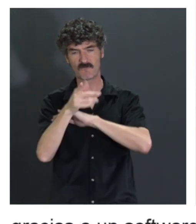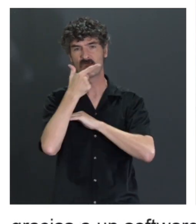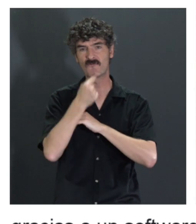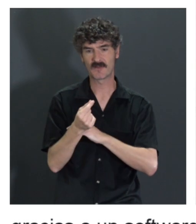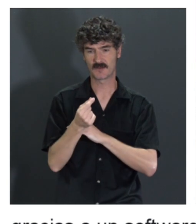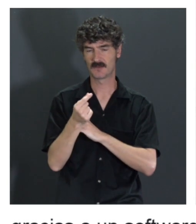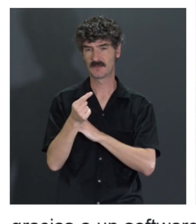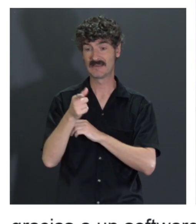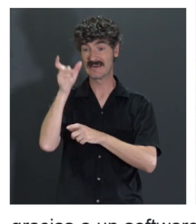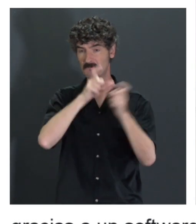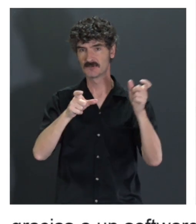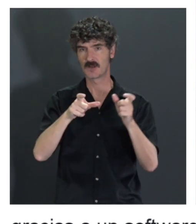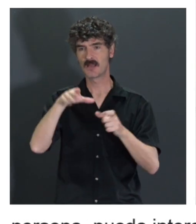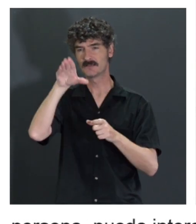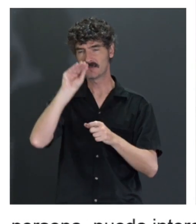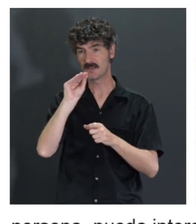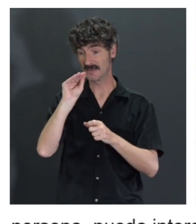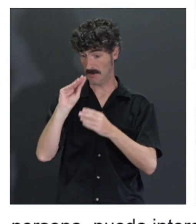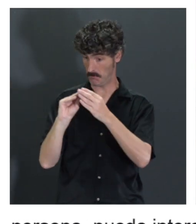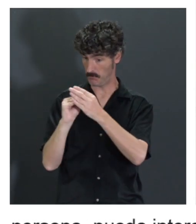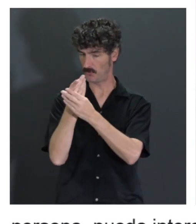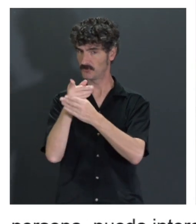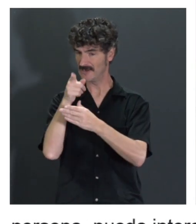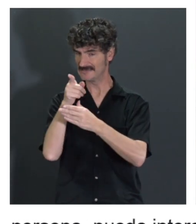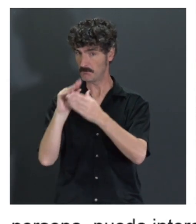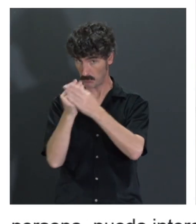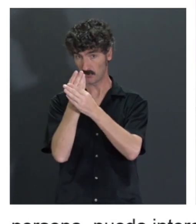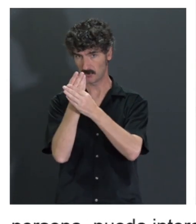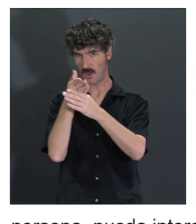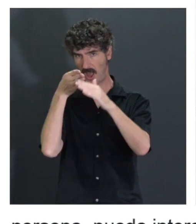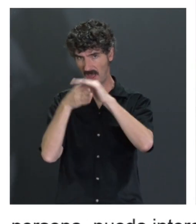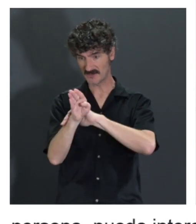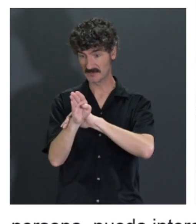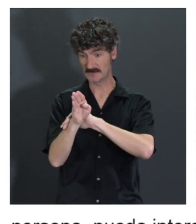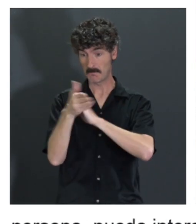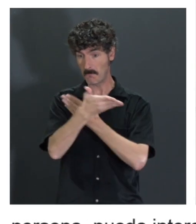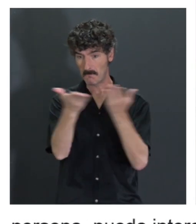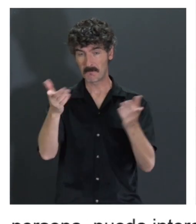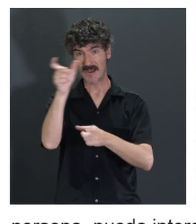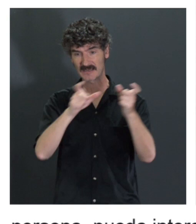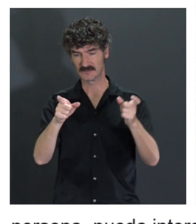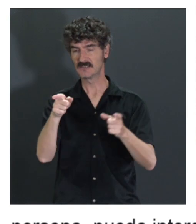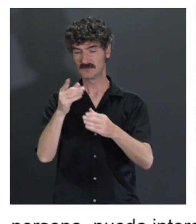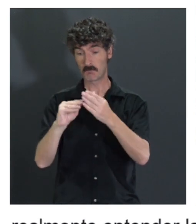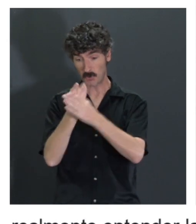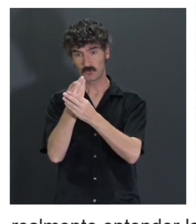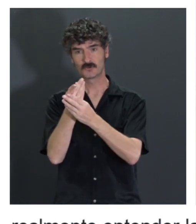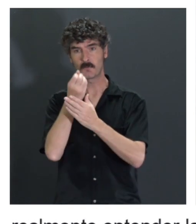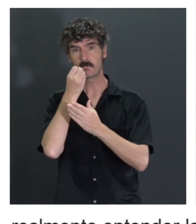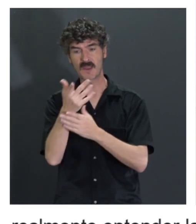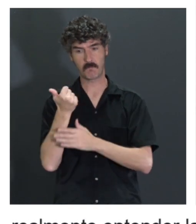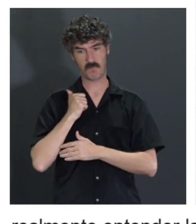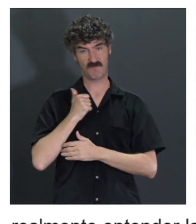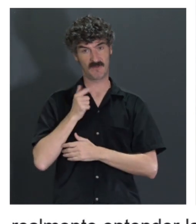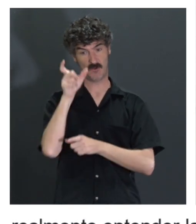la importancia de que su producto sea accesible no solamente porque lo vaya a usar más gente sino por el bien que pueda hacer por los beneficios que he